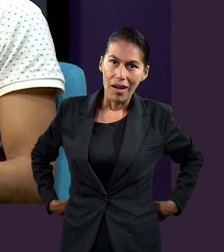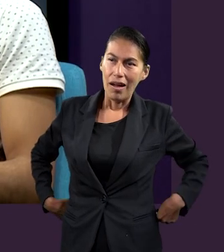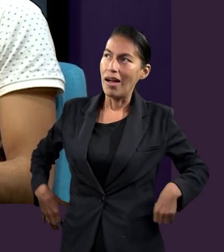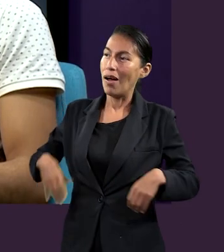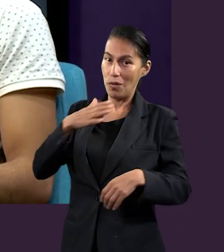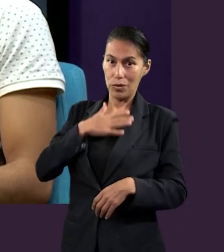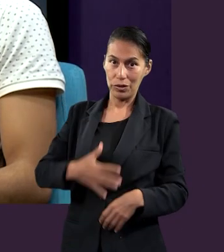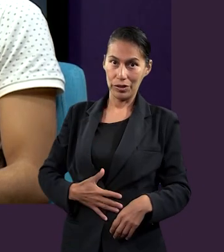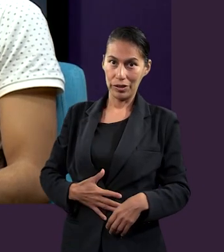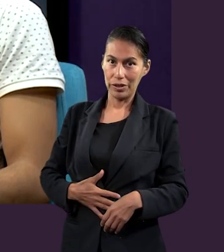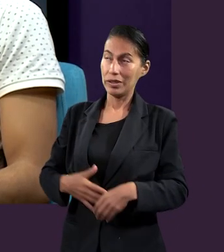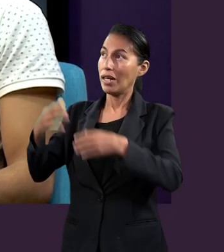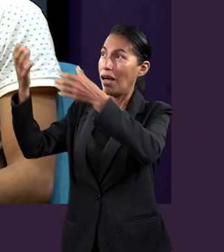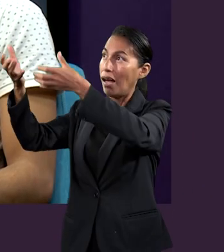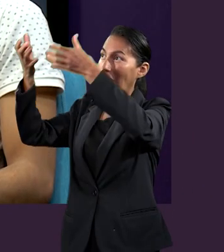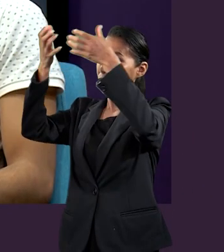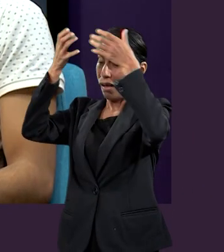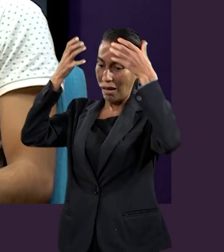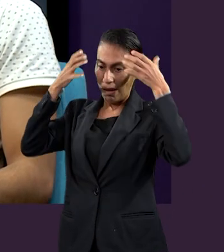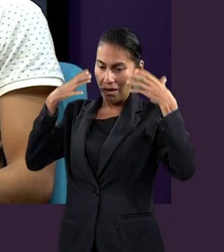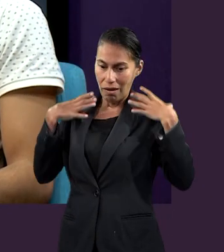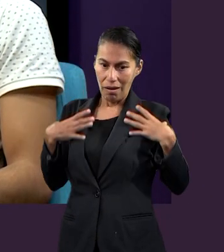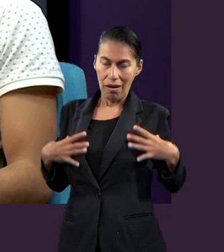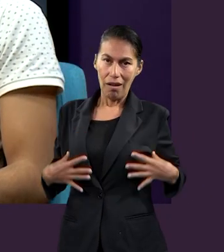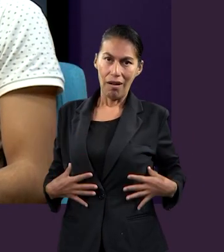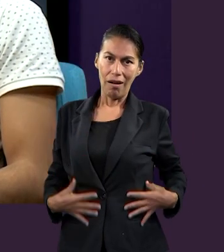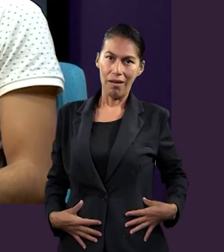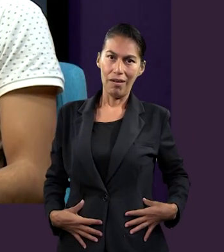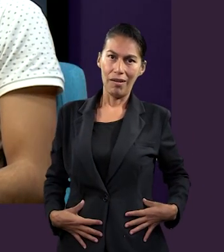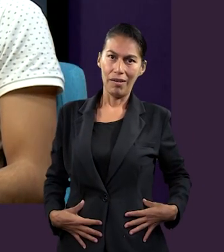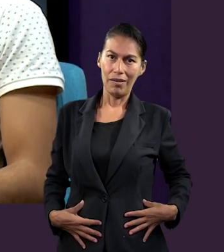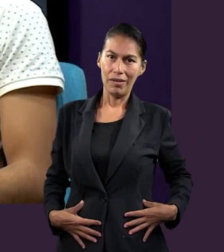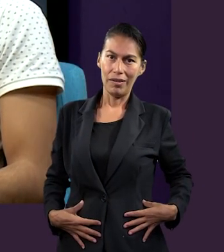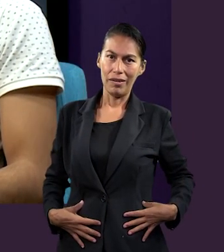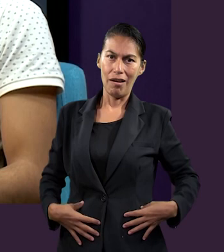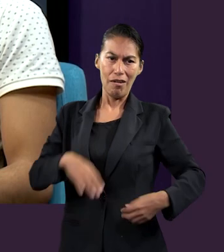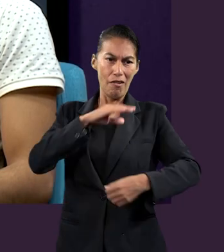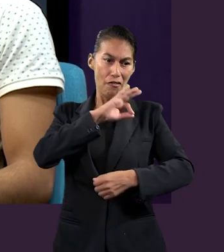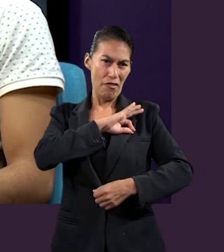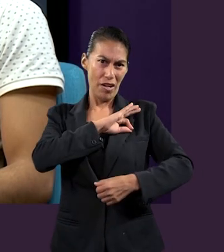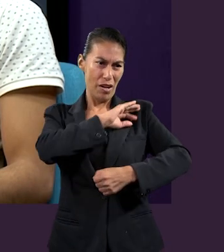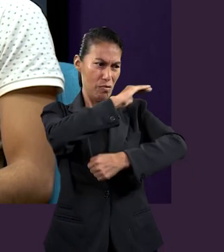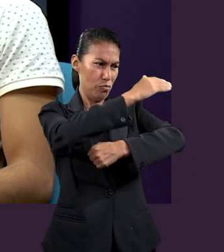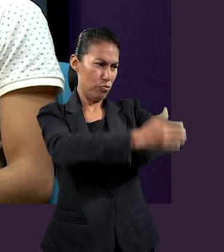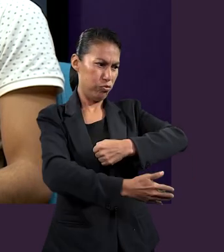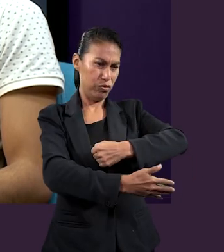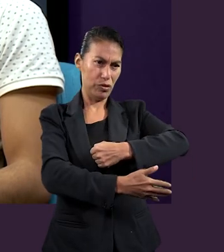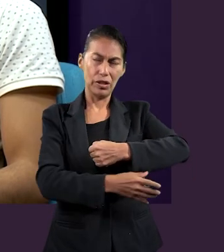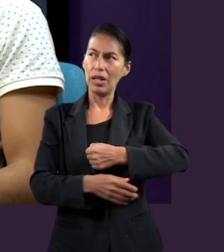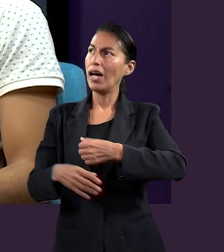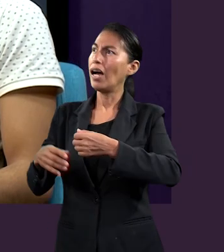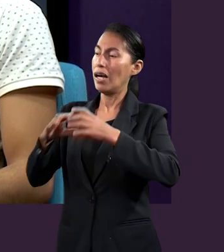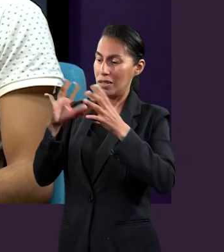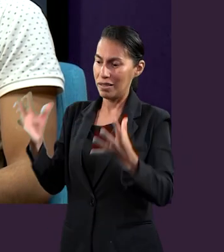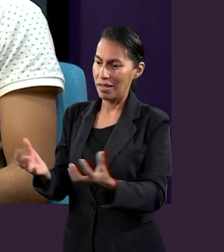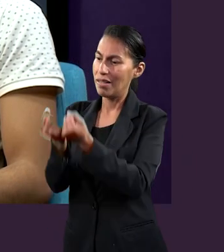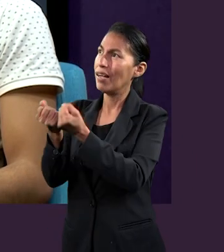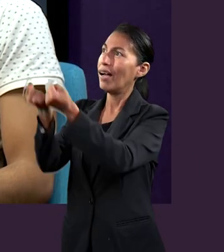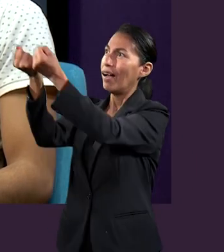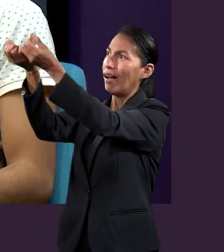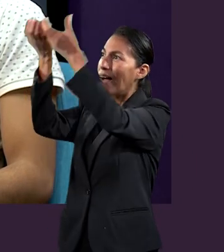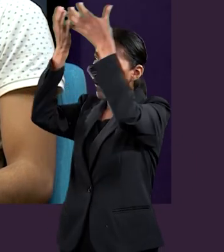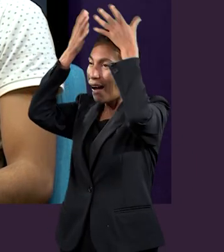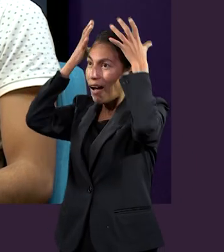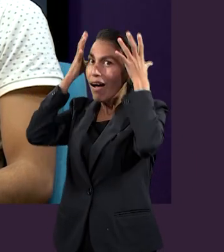coraza de justicia, y sobre todo armaduras con el escudo de la fe. Tomad el casco de la salvación